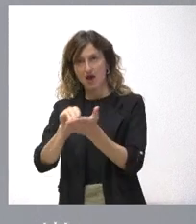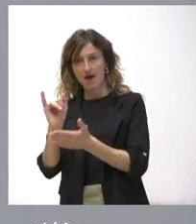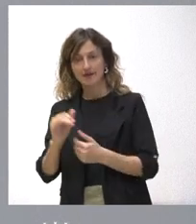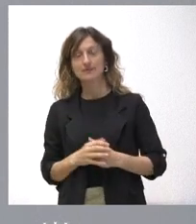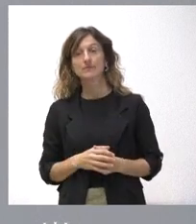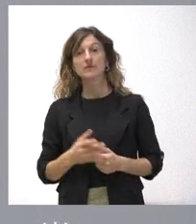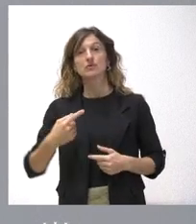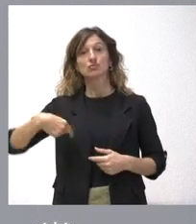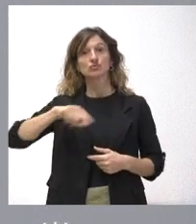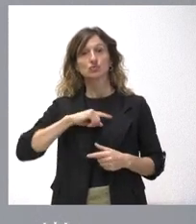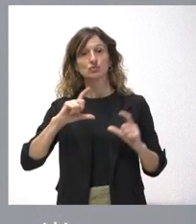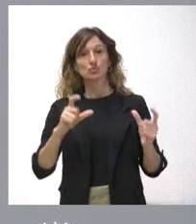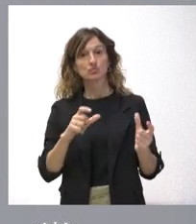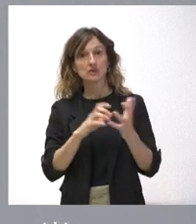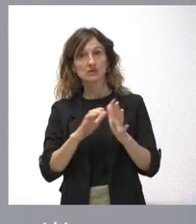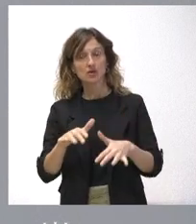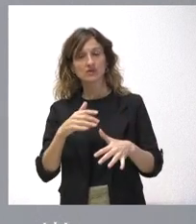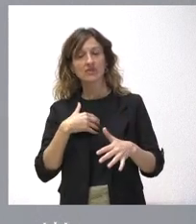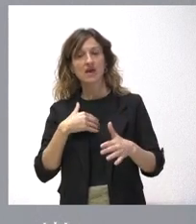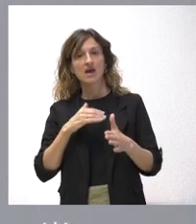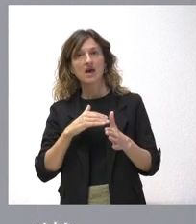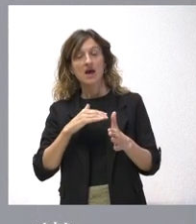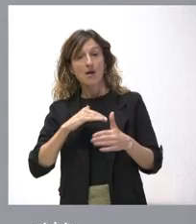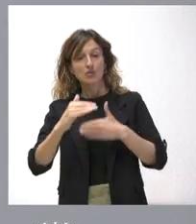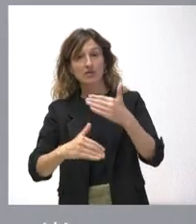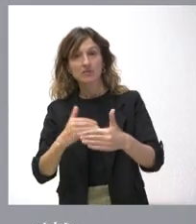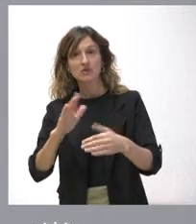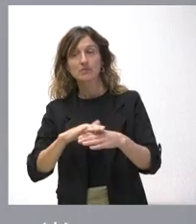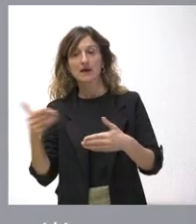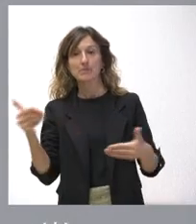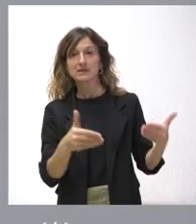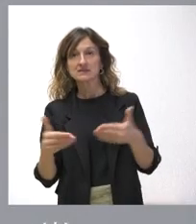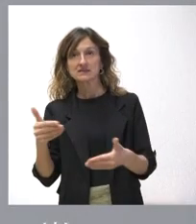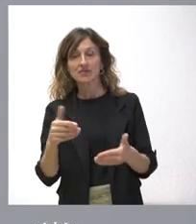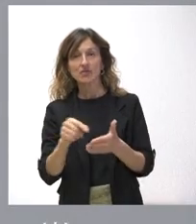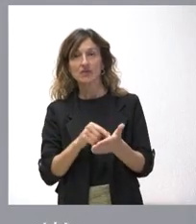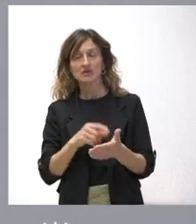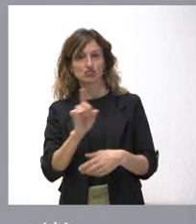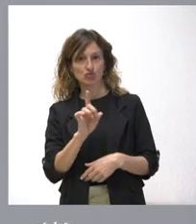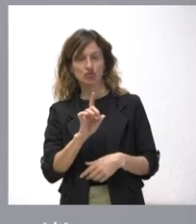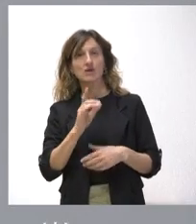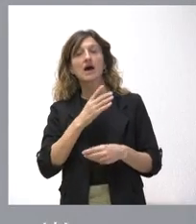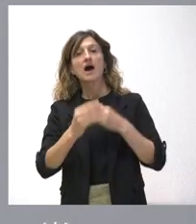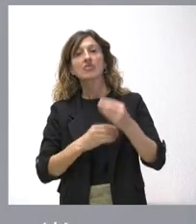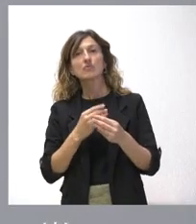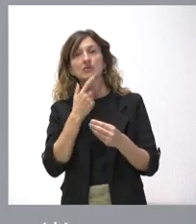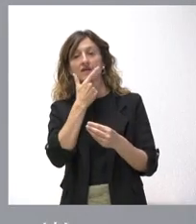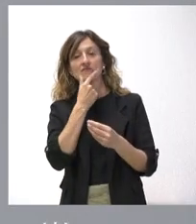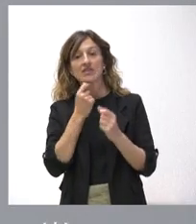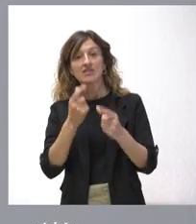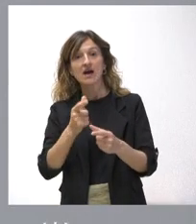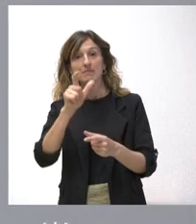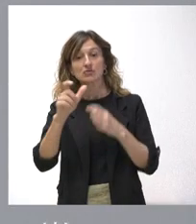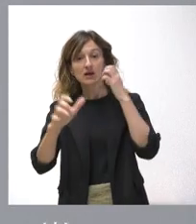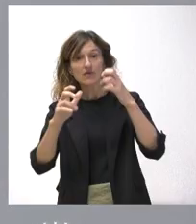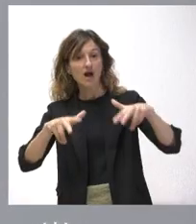nosotros no es tanto abrir un procedimiento para presentar la documentación de los datos de los cuales ya disponemos, sino simplemente facilitar que sean los ganaderos los que nos